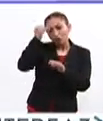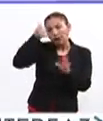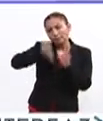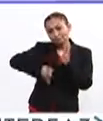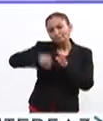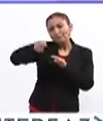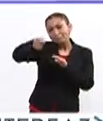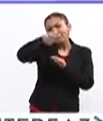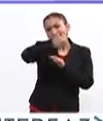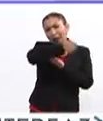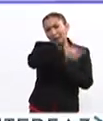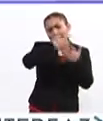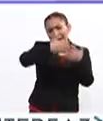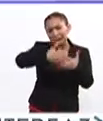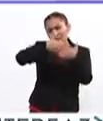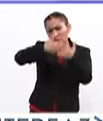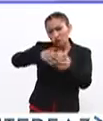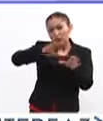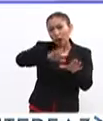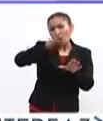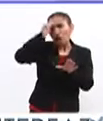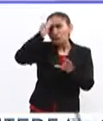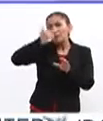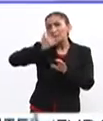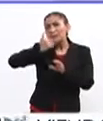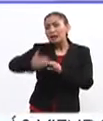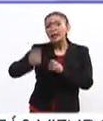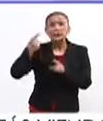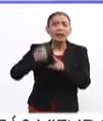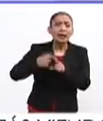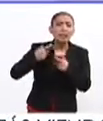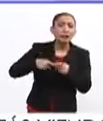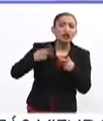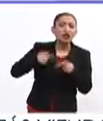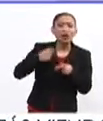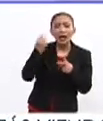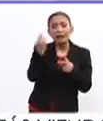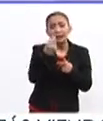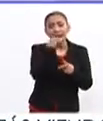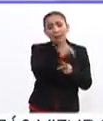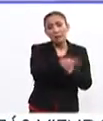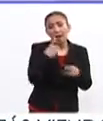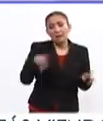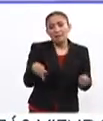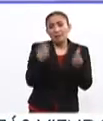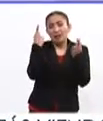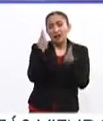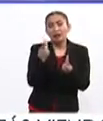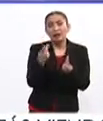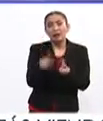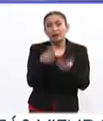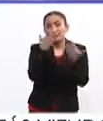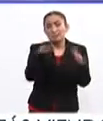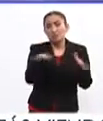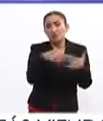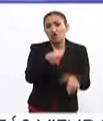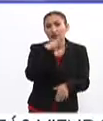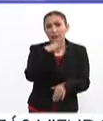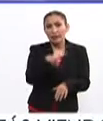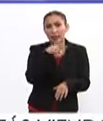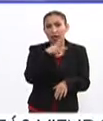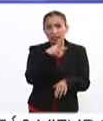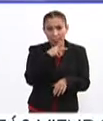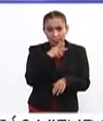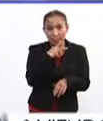profundidad esta industria, conoce muy bien quiénes son las personas que dependen de este tipo de actividad